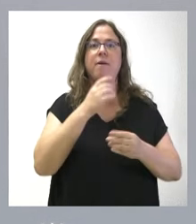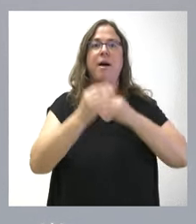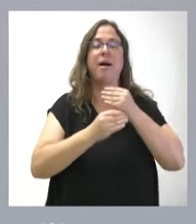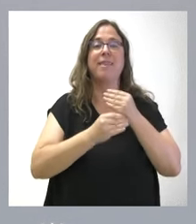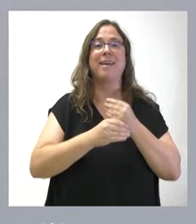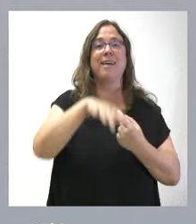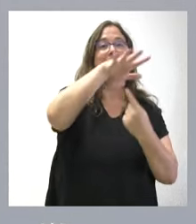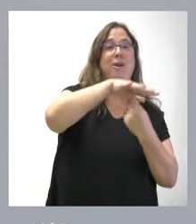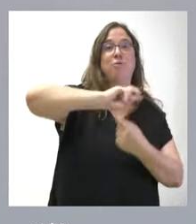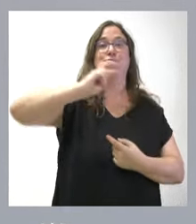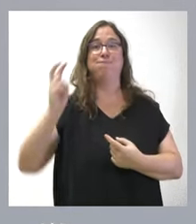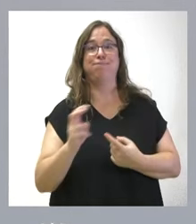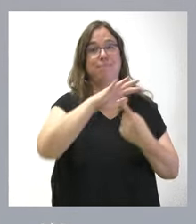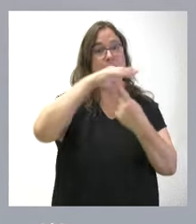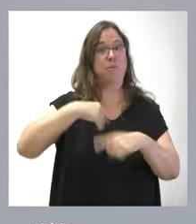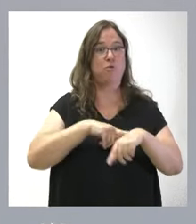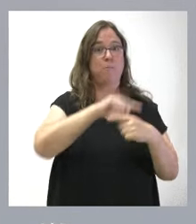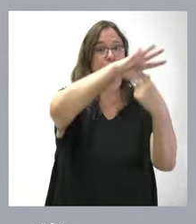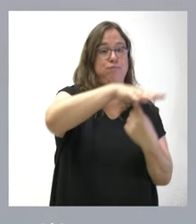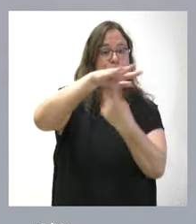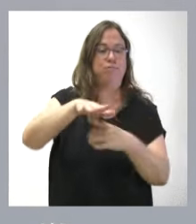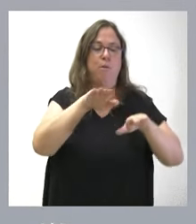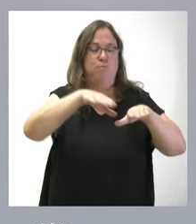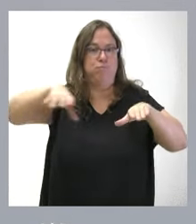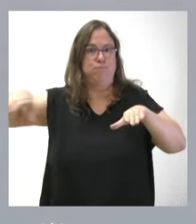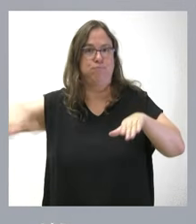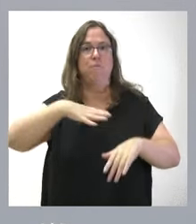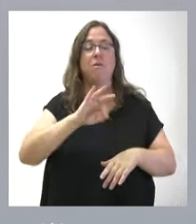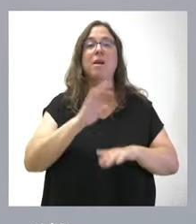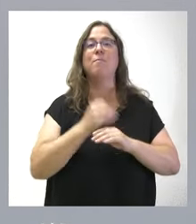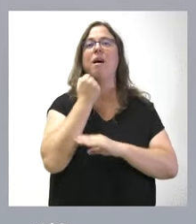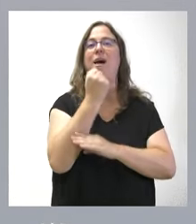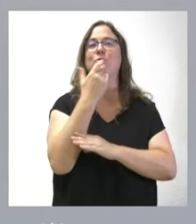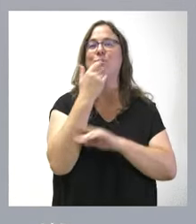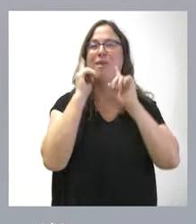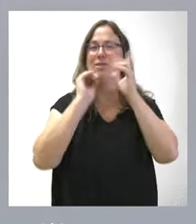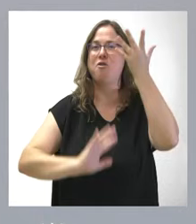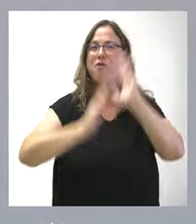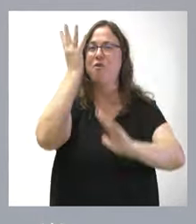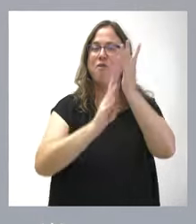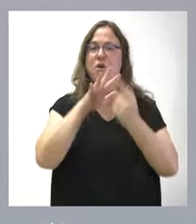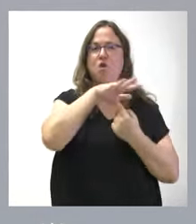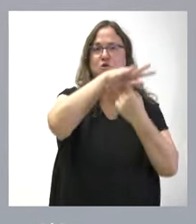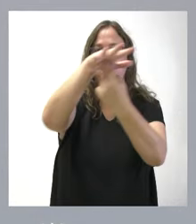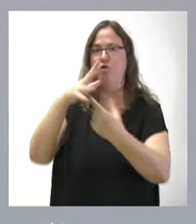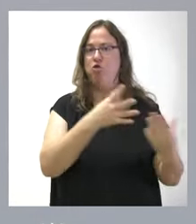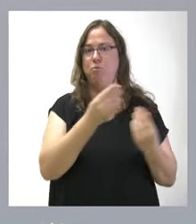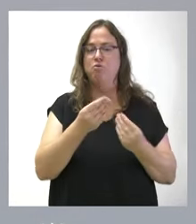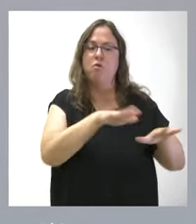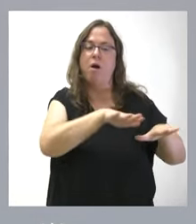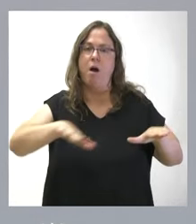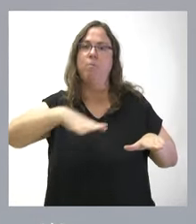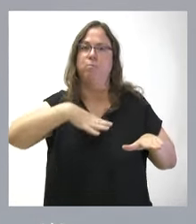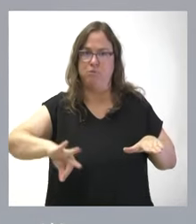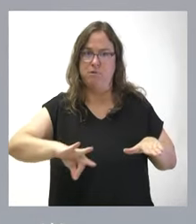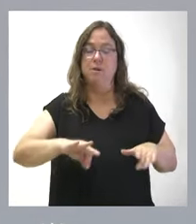varias aeronaves de forma simultánea en el soporte a la extinción de grandes incendios. Tienen ustedes el detalle de cuál es el contenido de